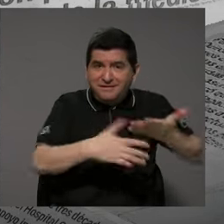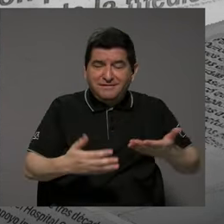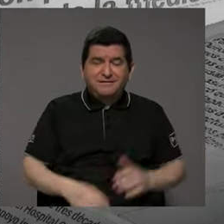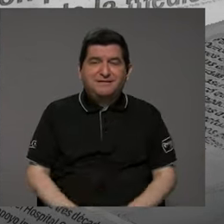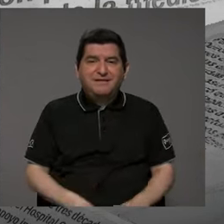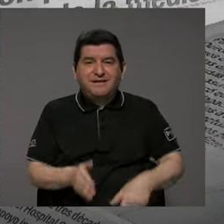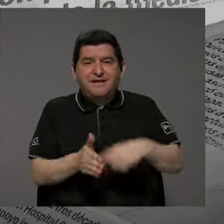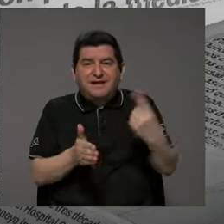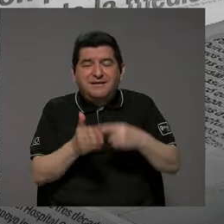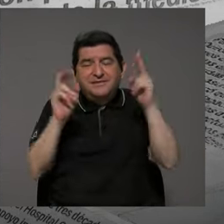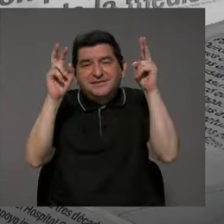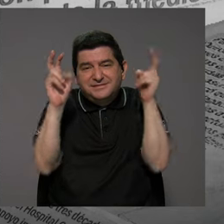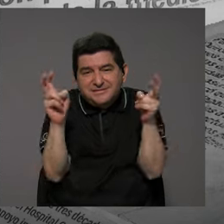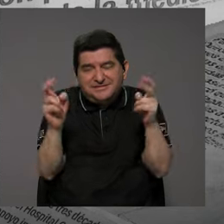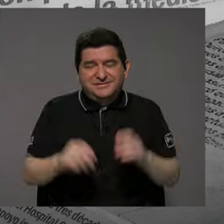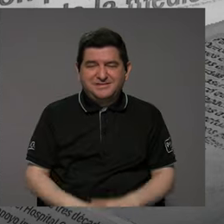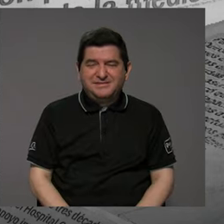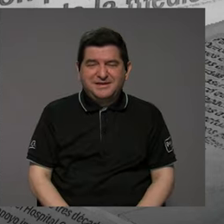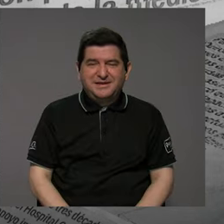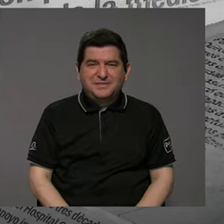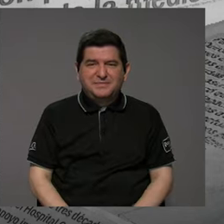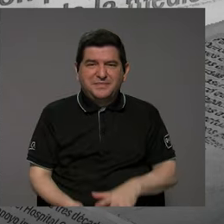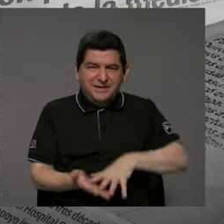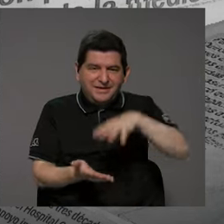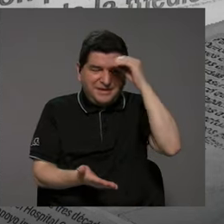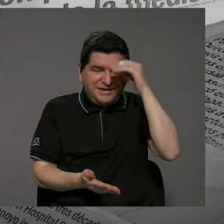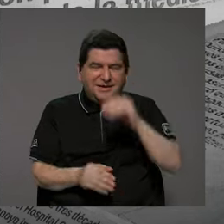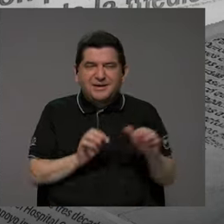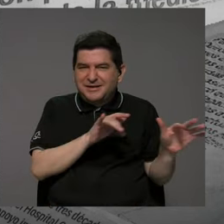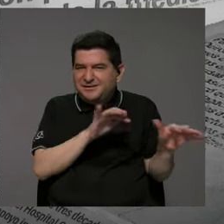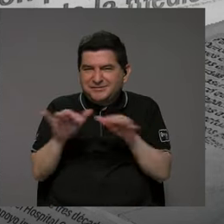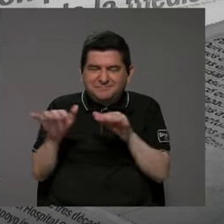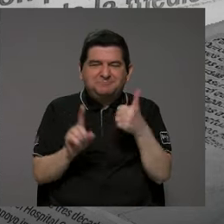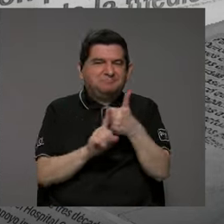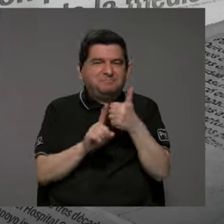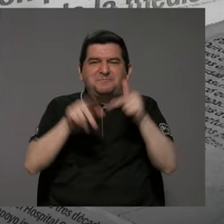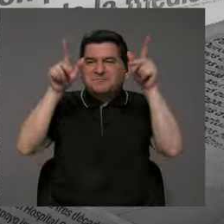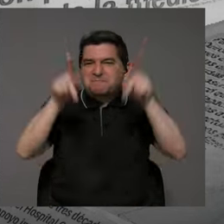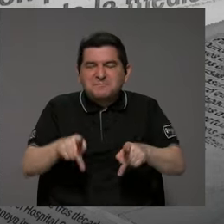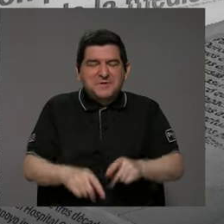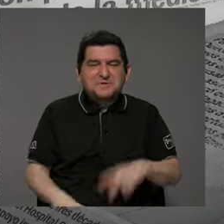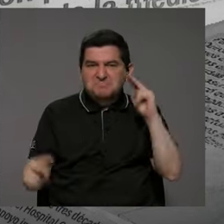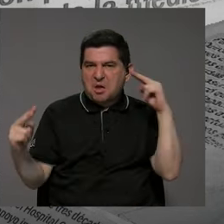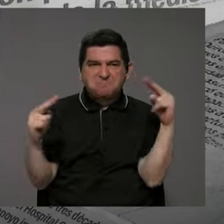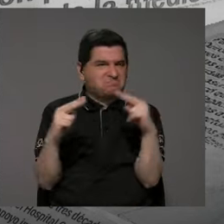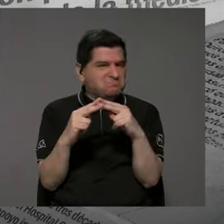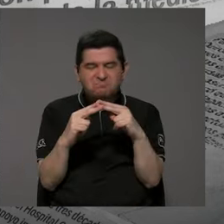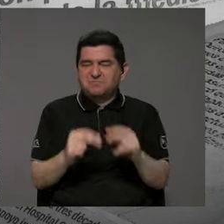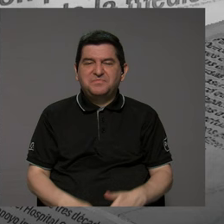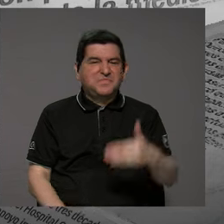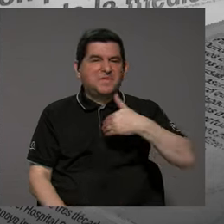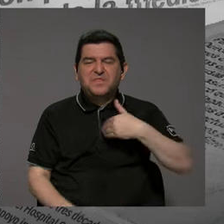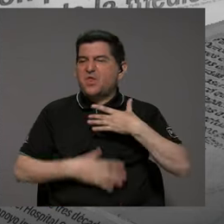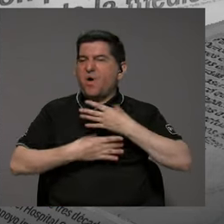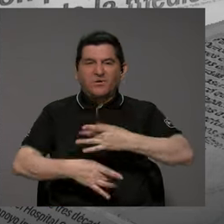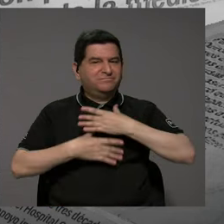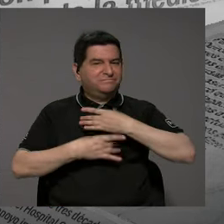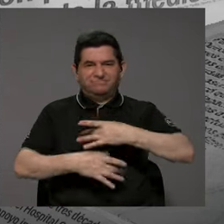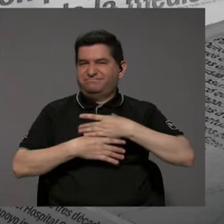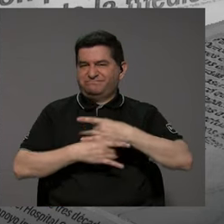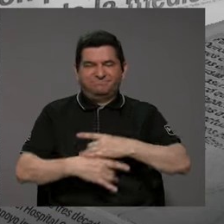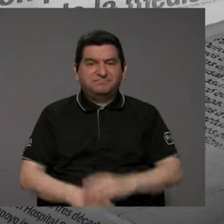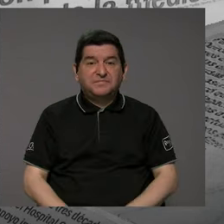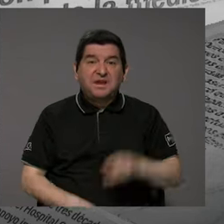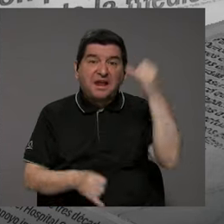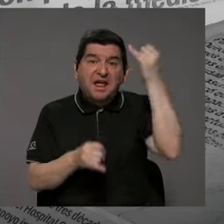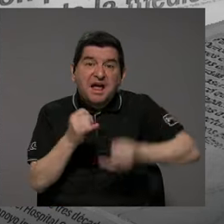por... Y vamos a lo mismo. Temas de alfabetización digital, el mismo ciudadano tal vez no lo conoce tanto, tal vez no tiene tanto interés, y